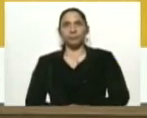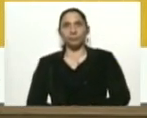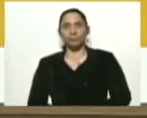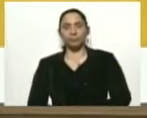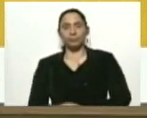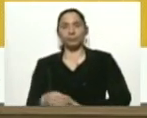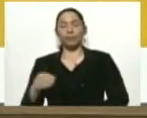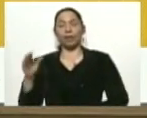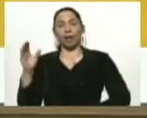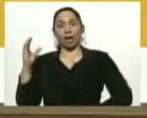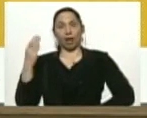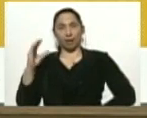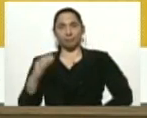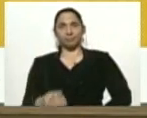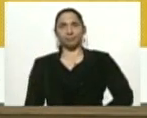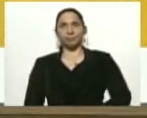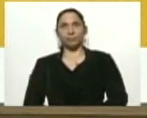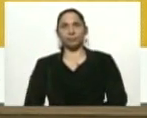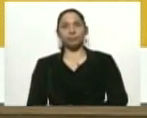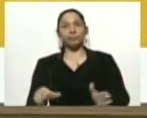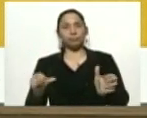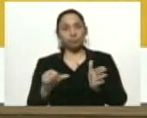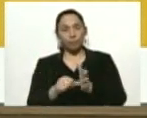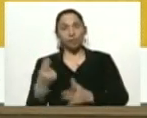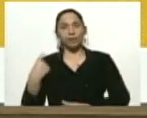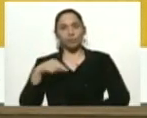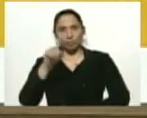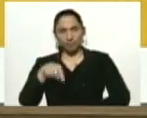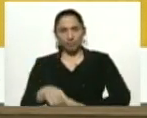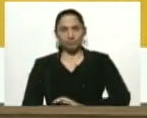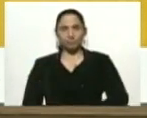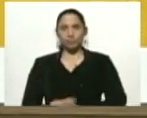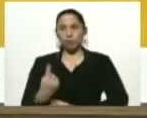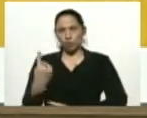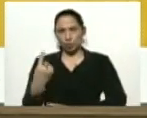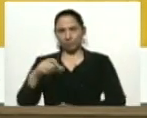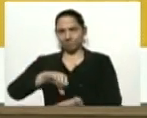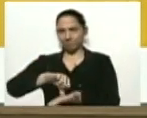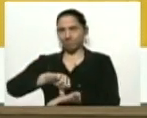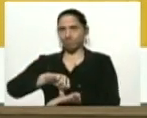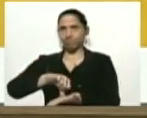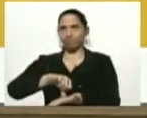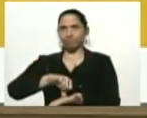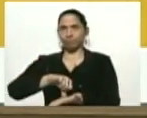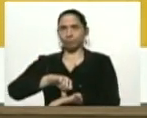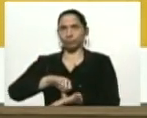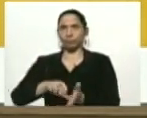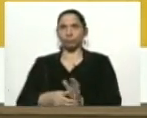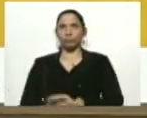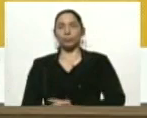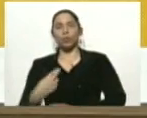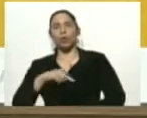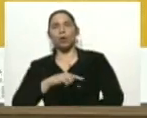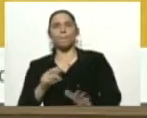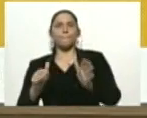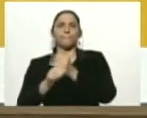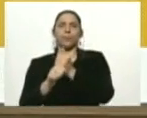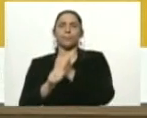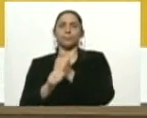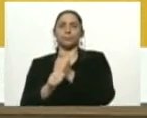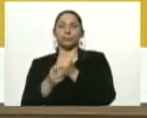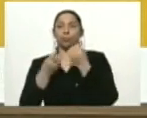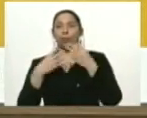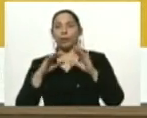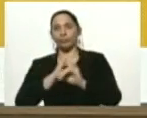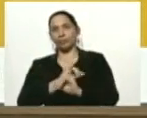distrito capital, donde allí tenemos también un foquito que hemos encontrado. Y que,